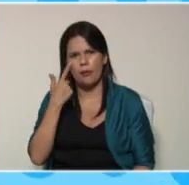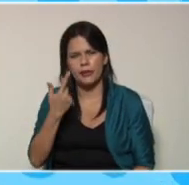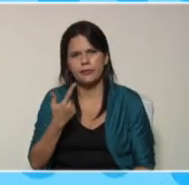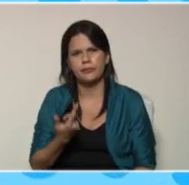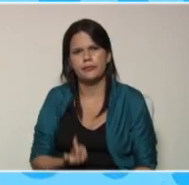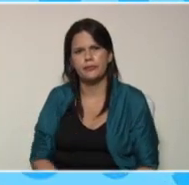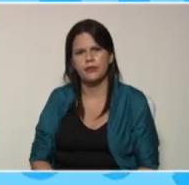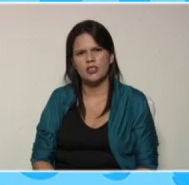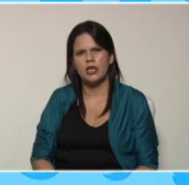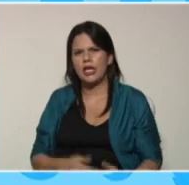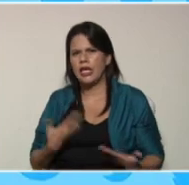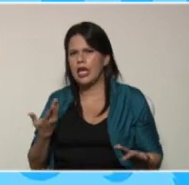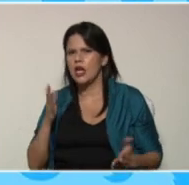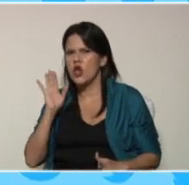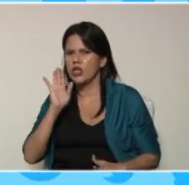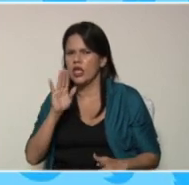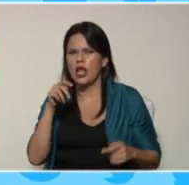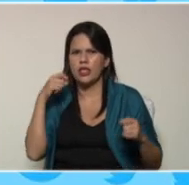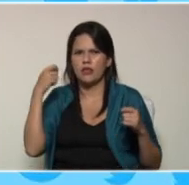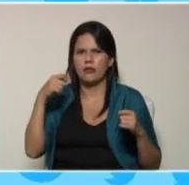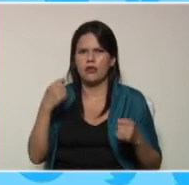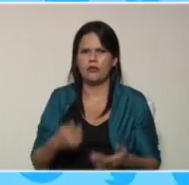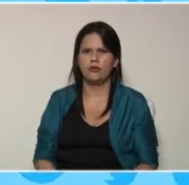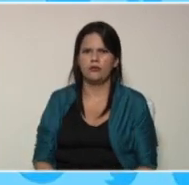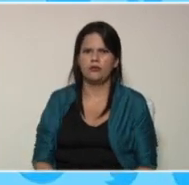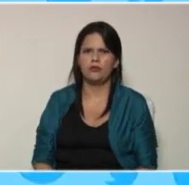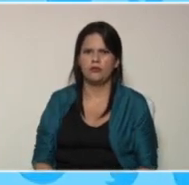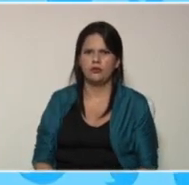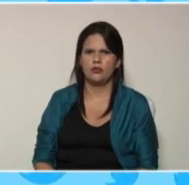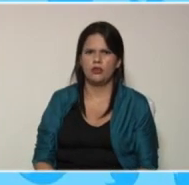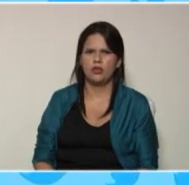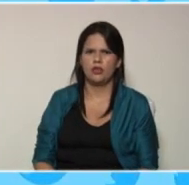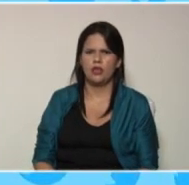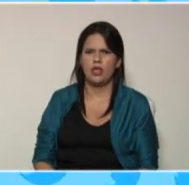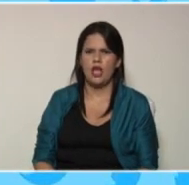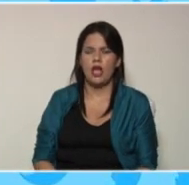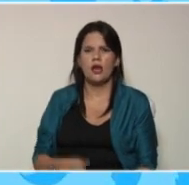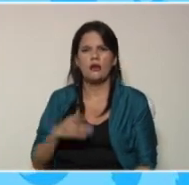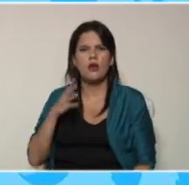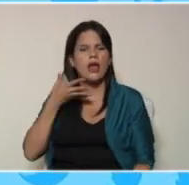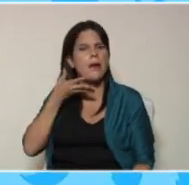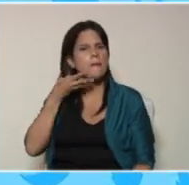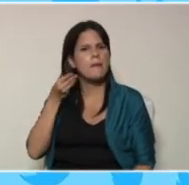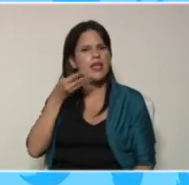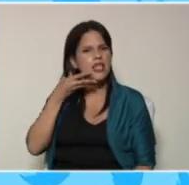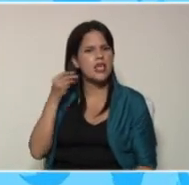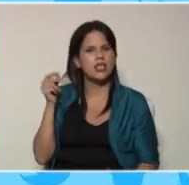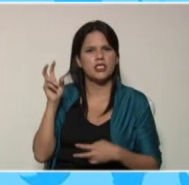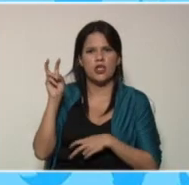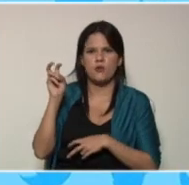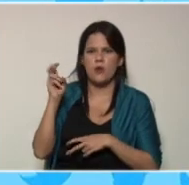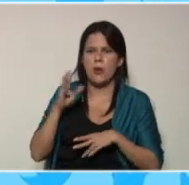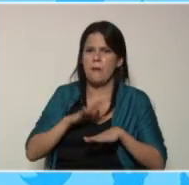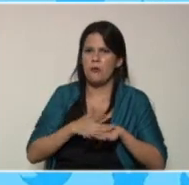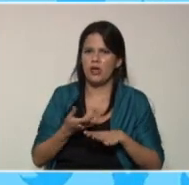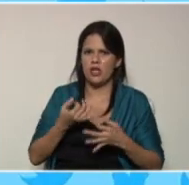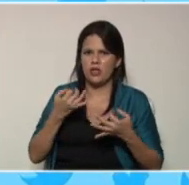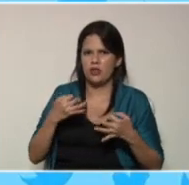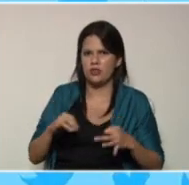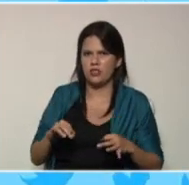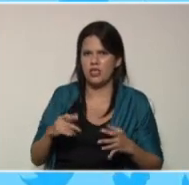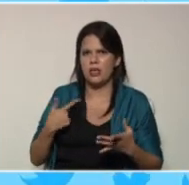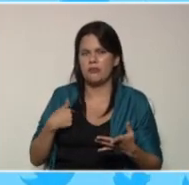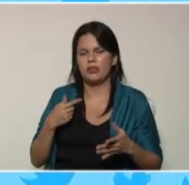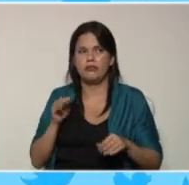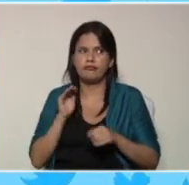explorar que nos trae este video esta fue una experiencia muy bonita porque siempre tenemos que estar pendientes de